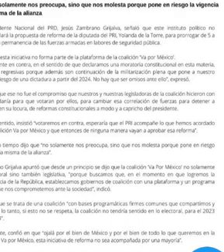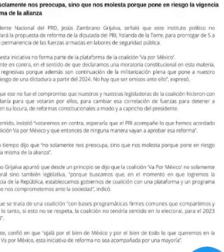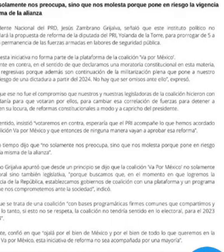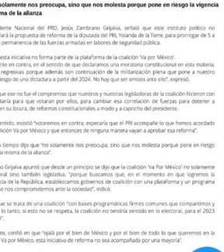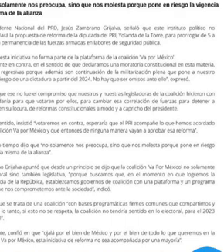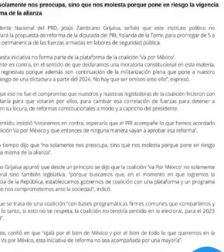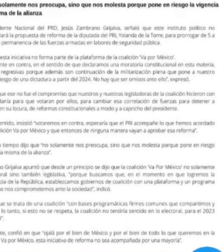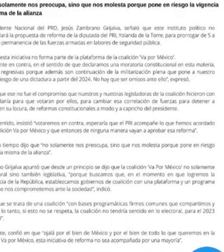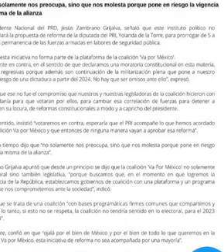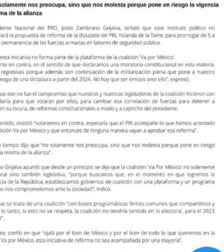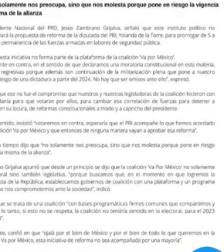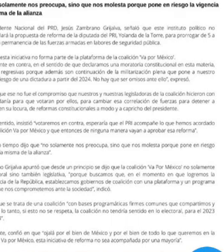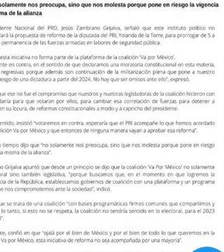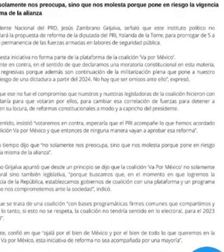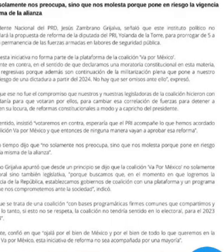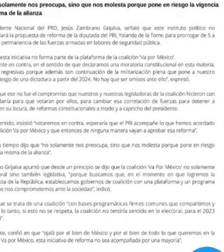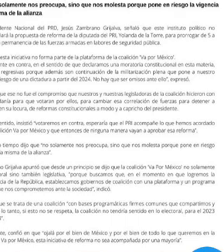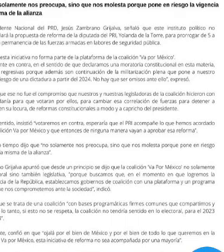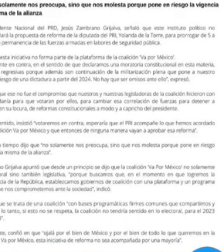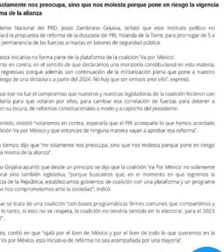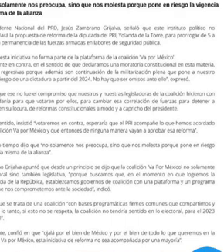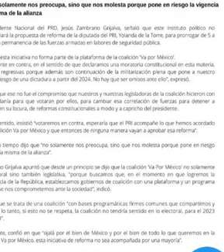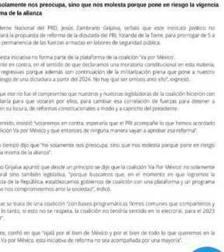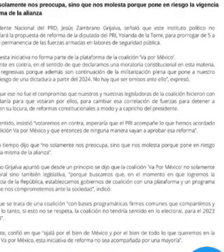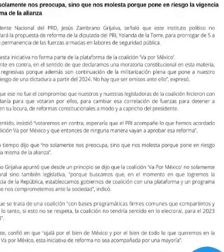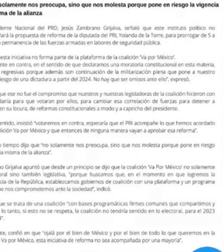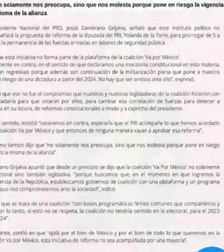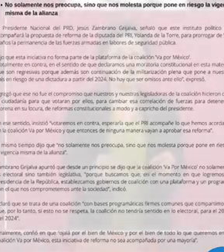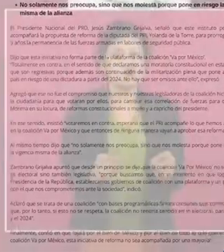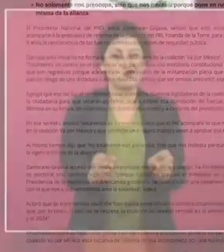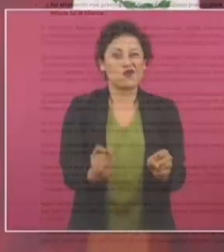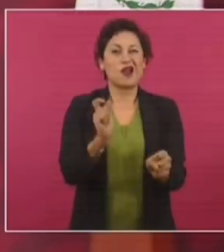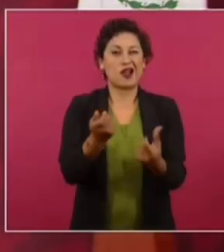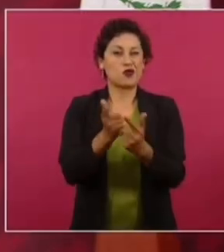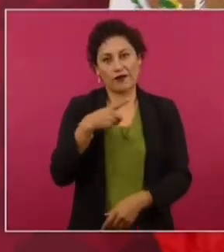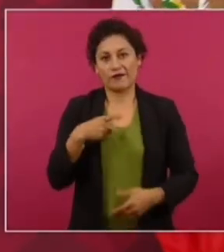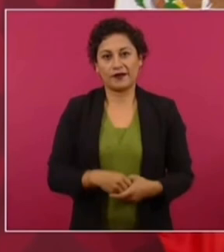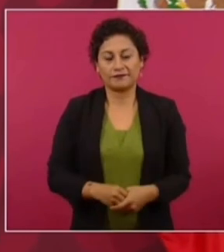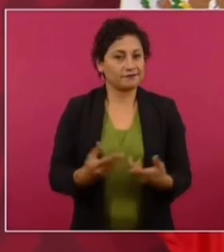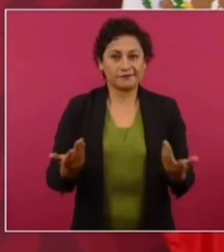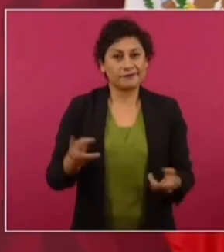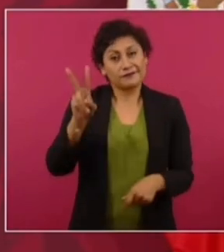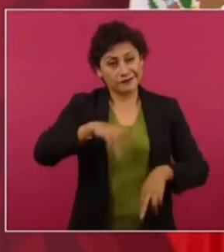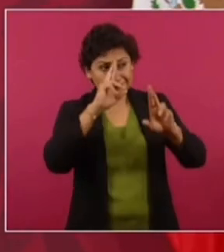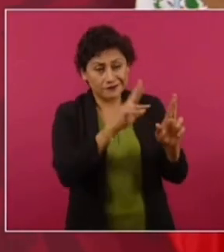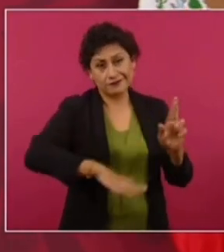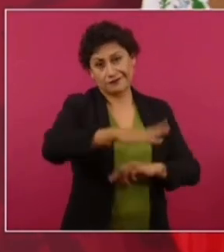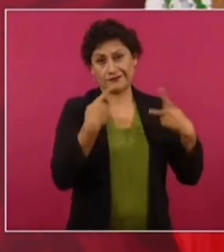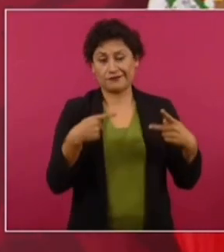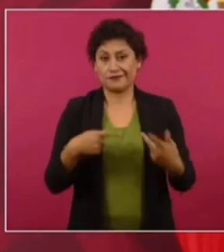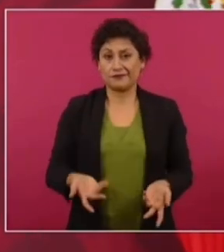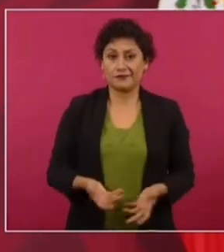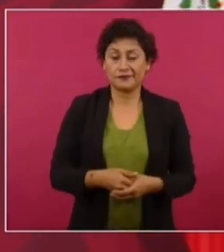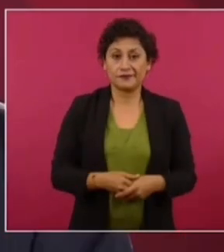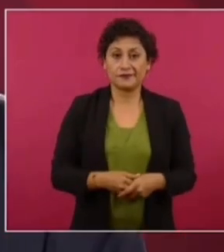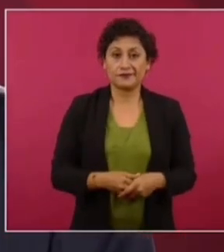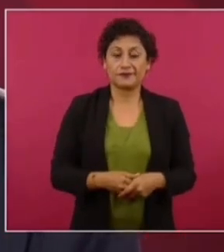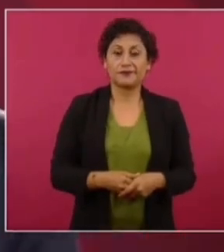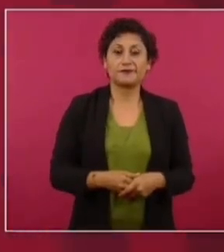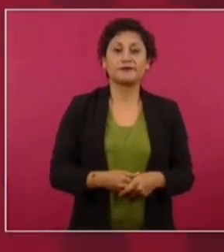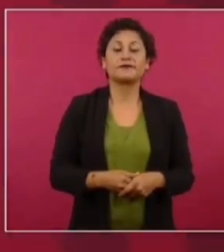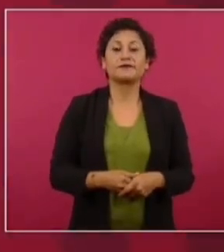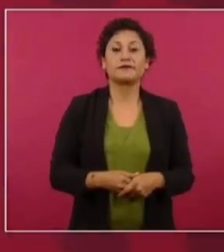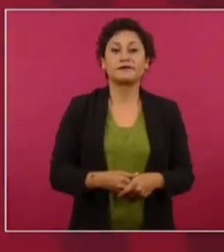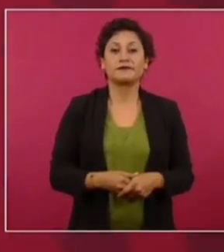que en temas de seguridad no debemos de meter la cuestión partidista. No lo merece la gente. Y además,